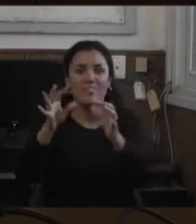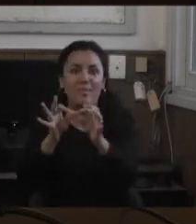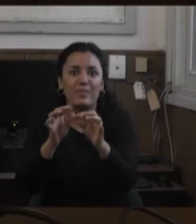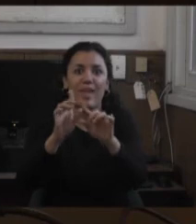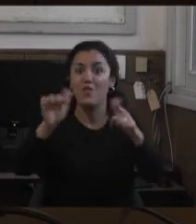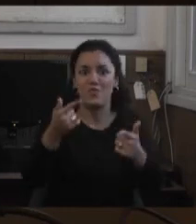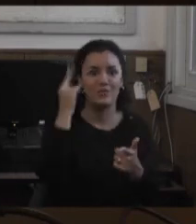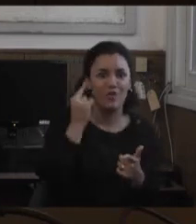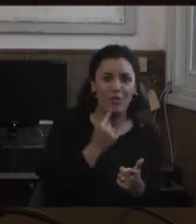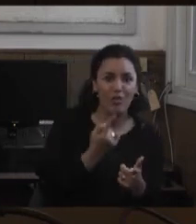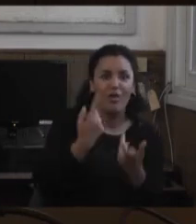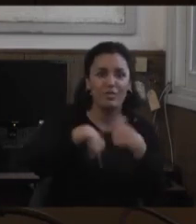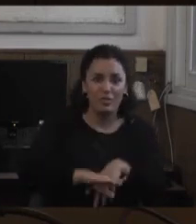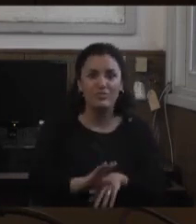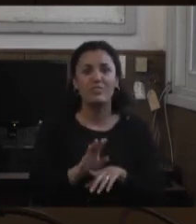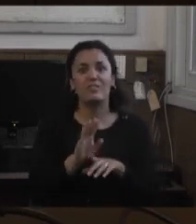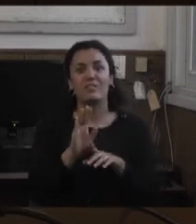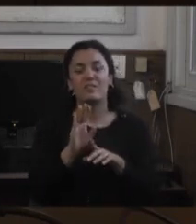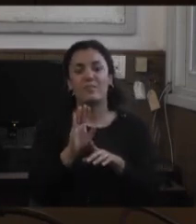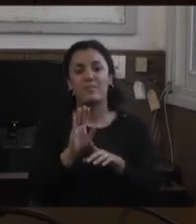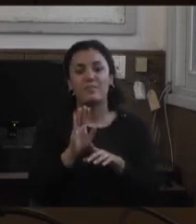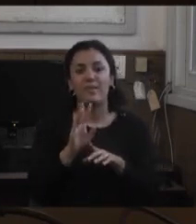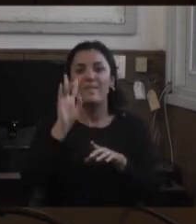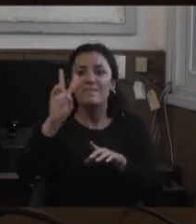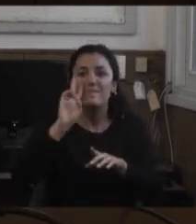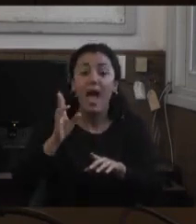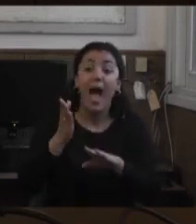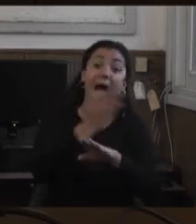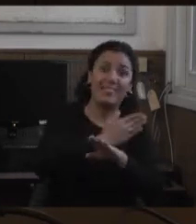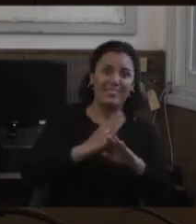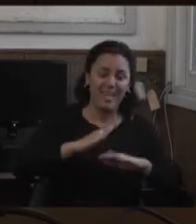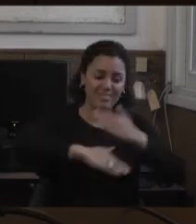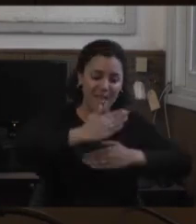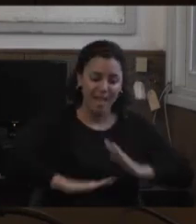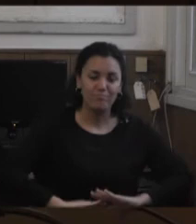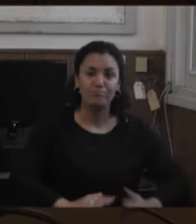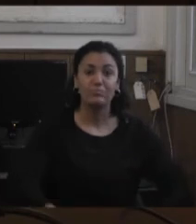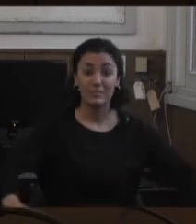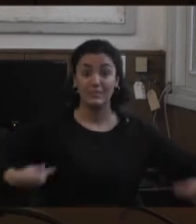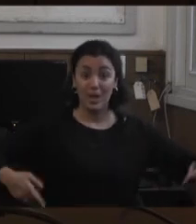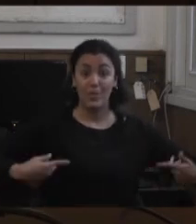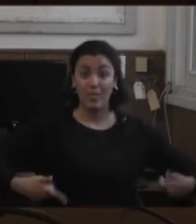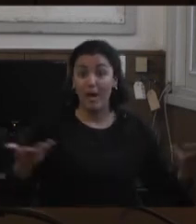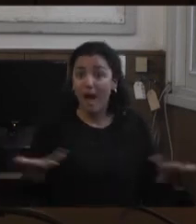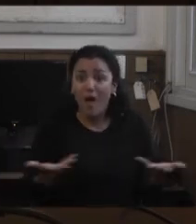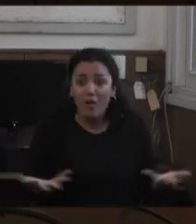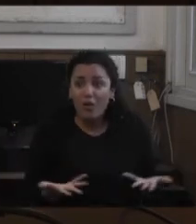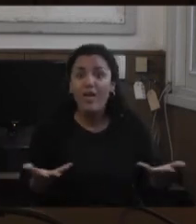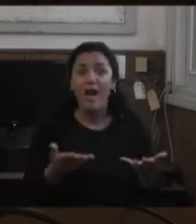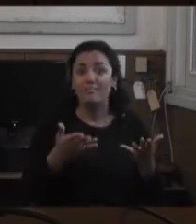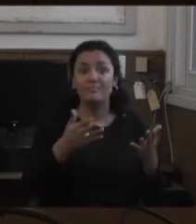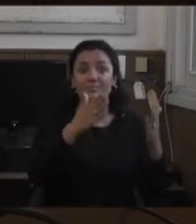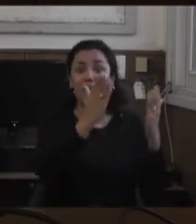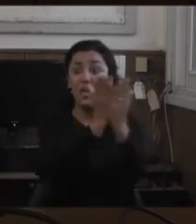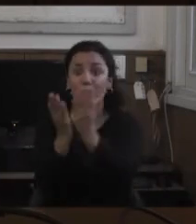visualización así como antes veíamos frazadas tapando las piernas alguien en silla de ruedas que hoy los pibes empiecen a ver